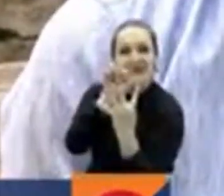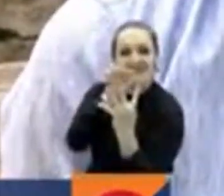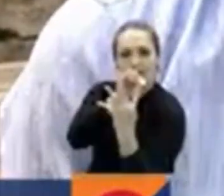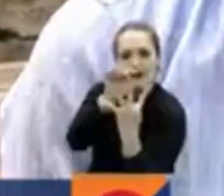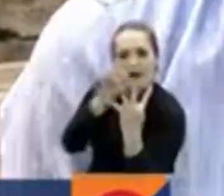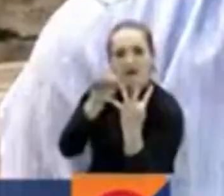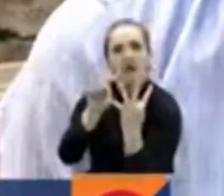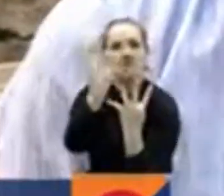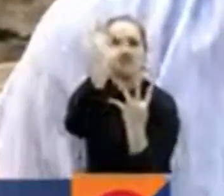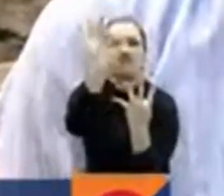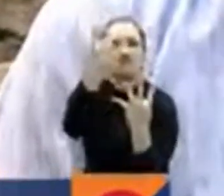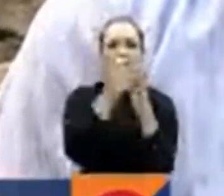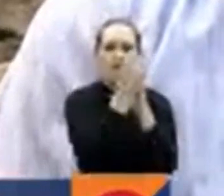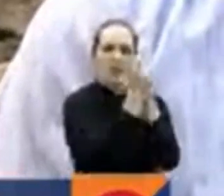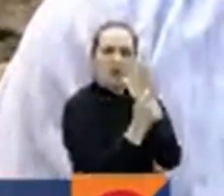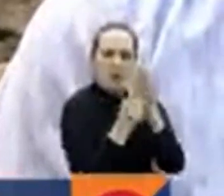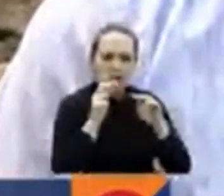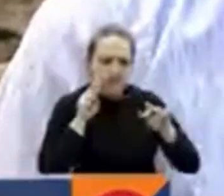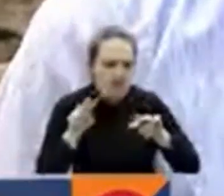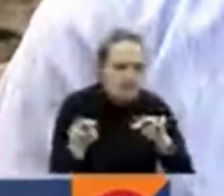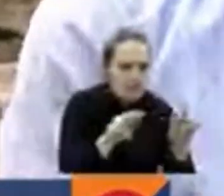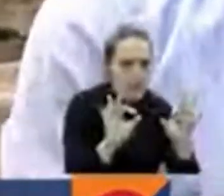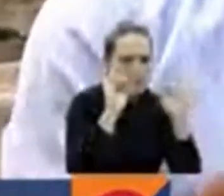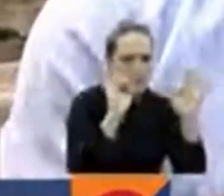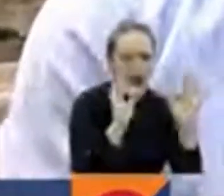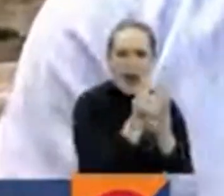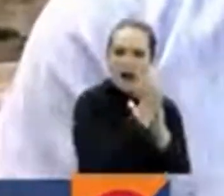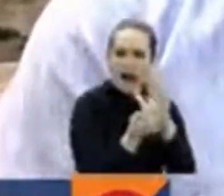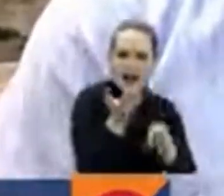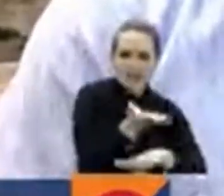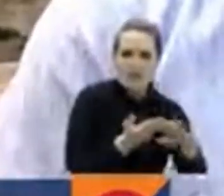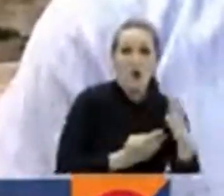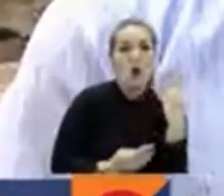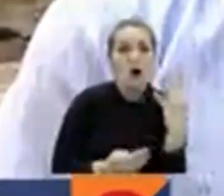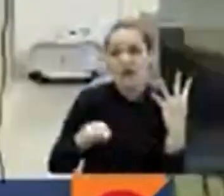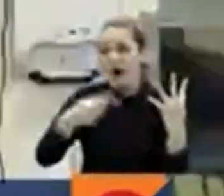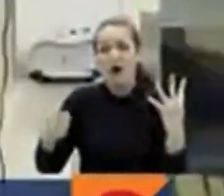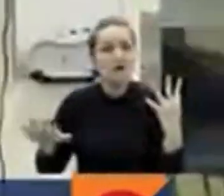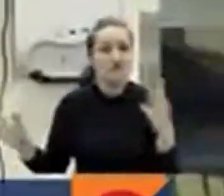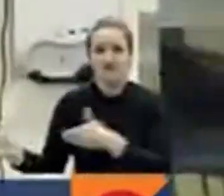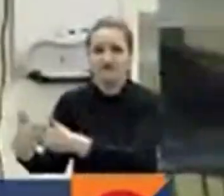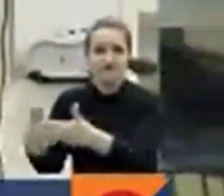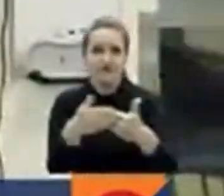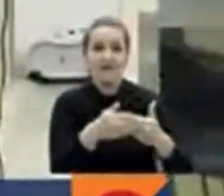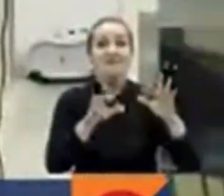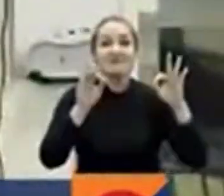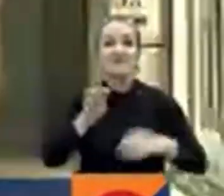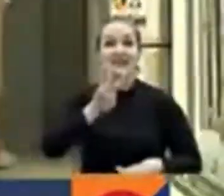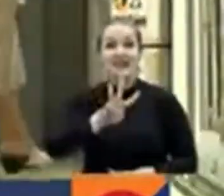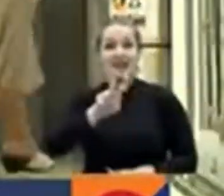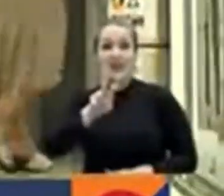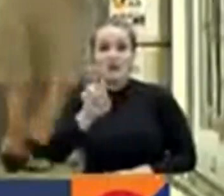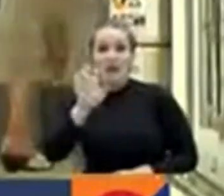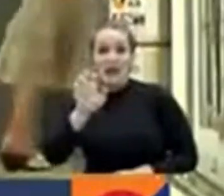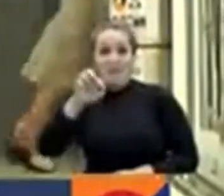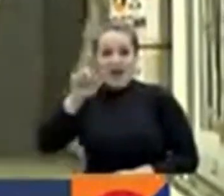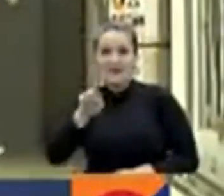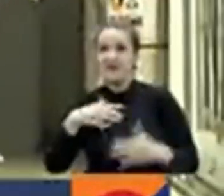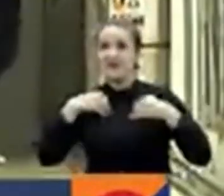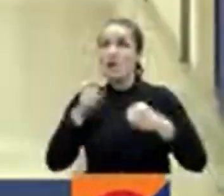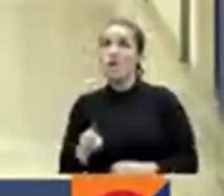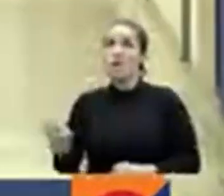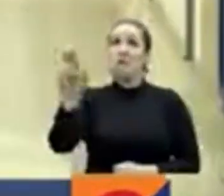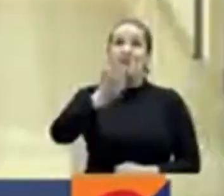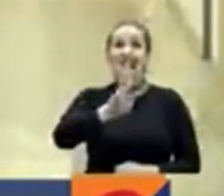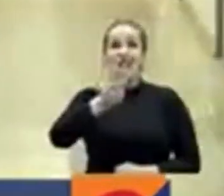tenido los gobiernos colombianos en las exigencias. Ministra de Salud dijo que de las 32 EPS que operan en el